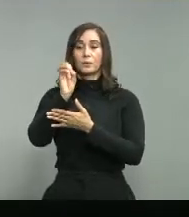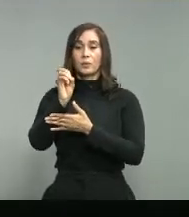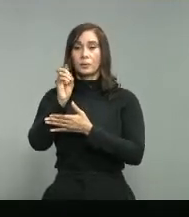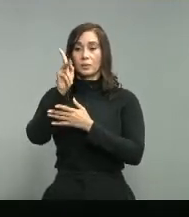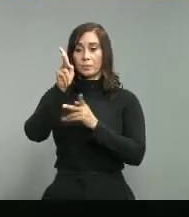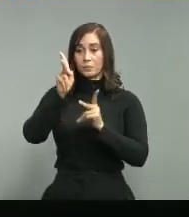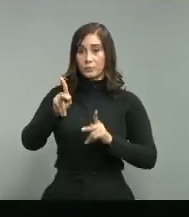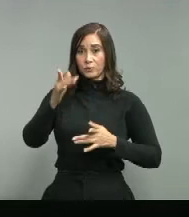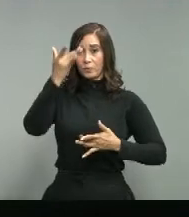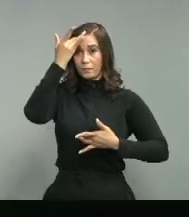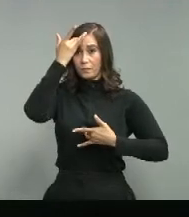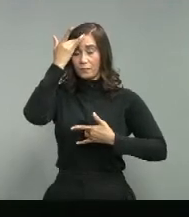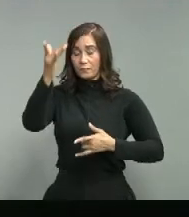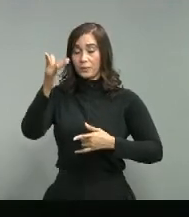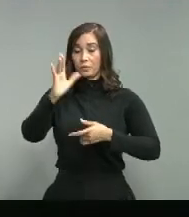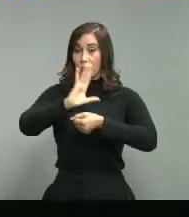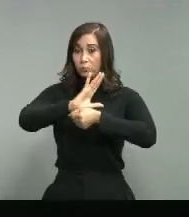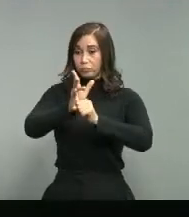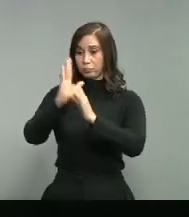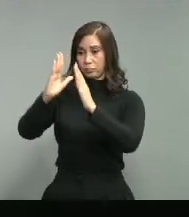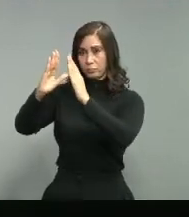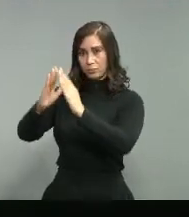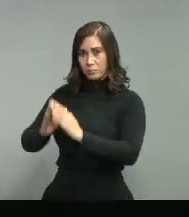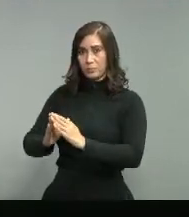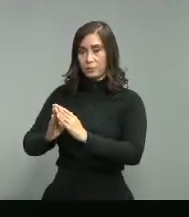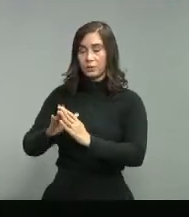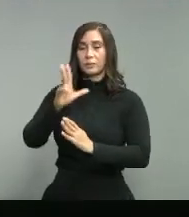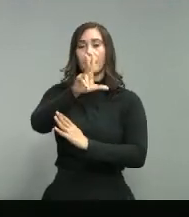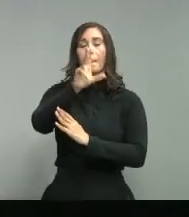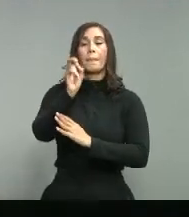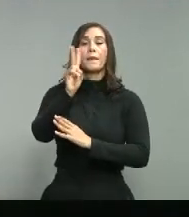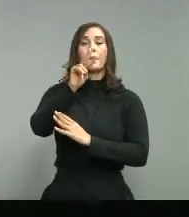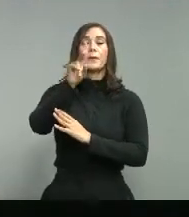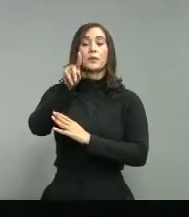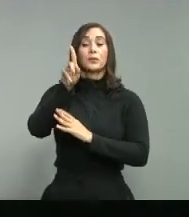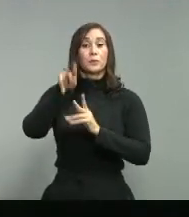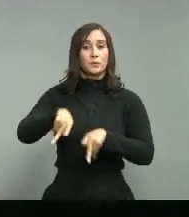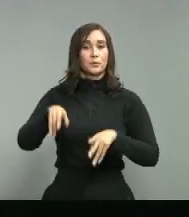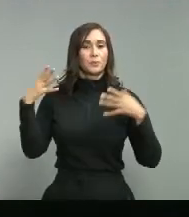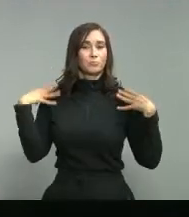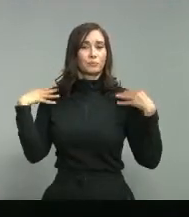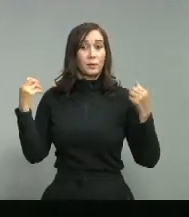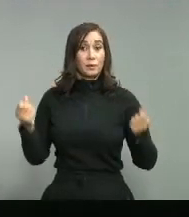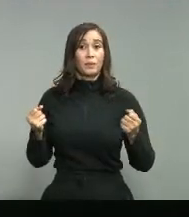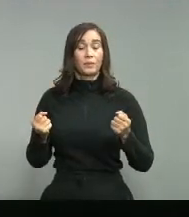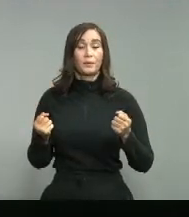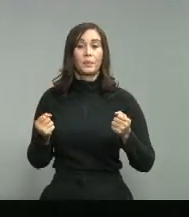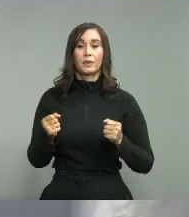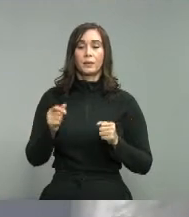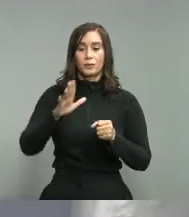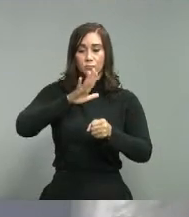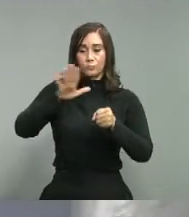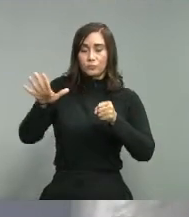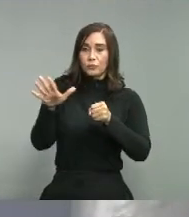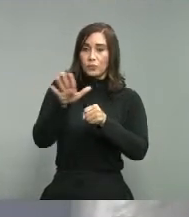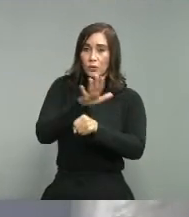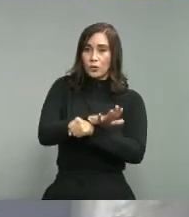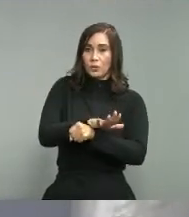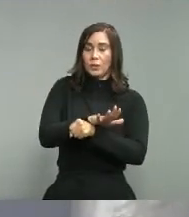aislamiento domiciliario 3.221 recuperados y un total